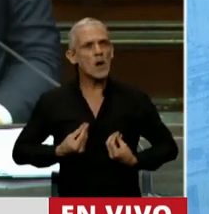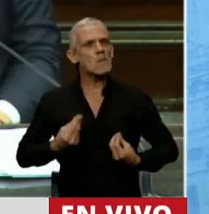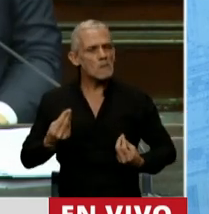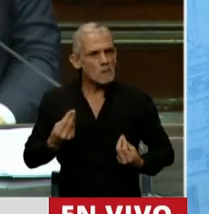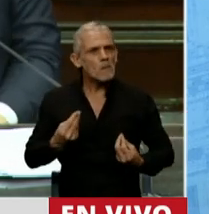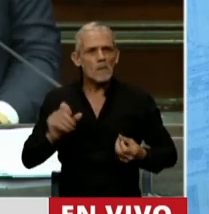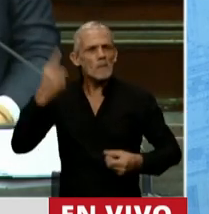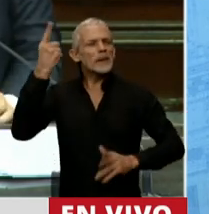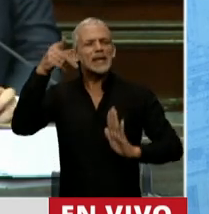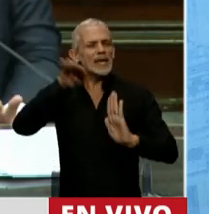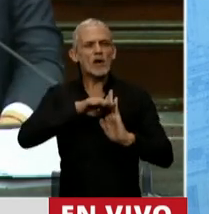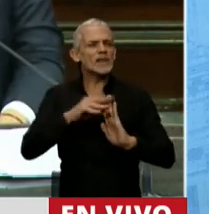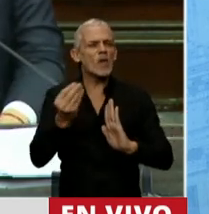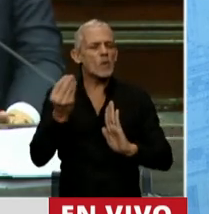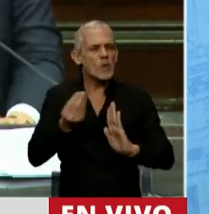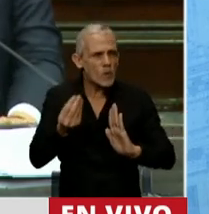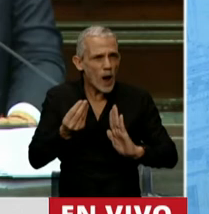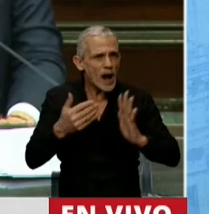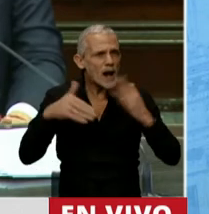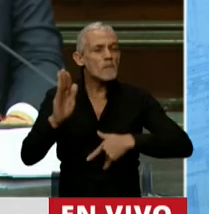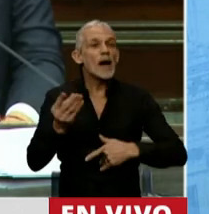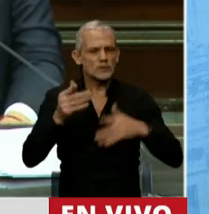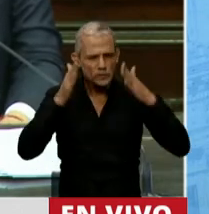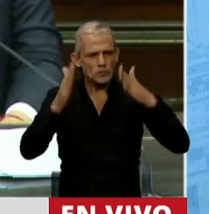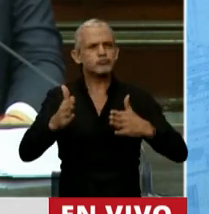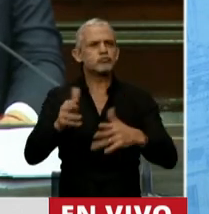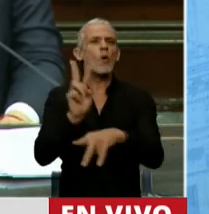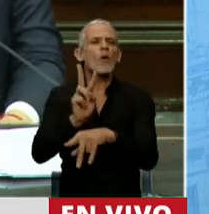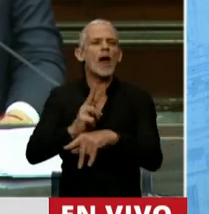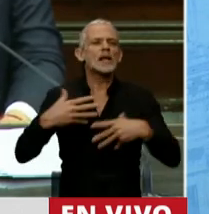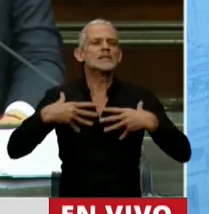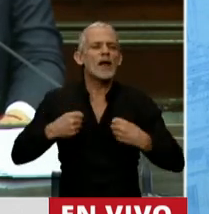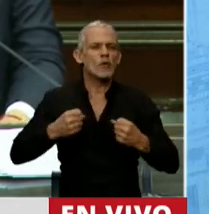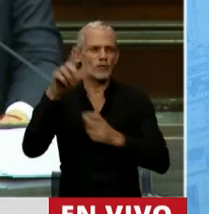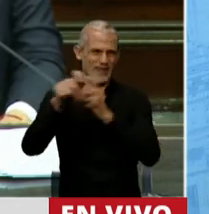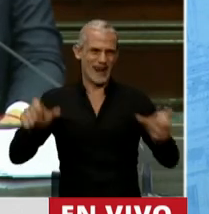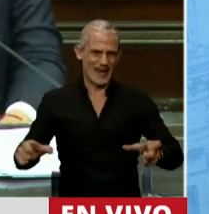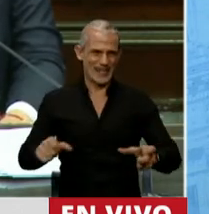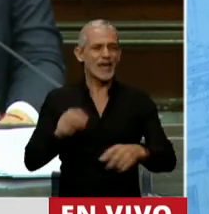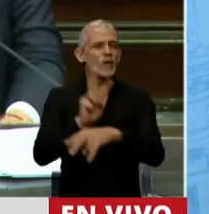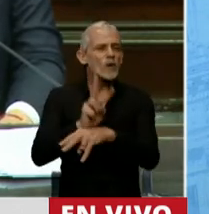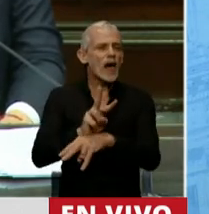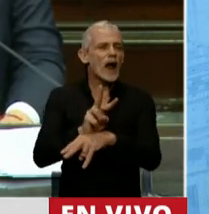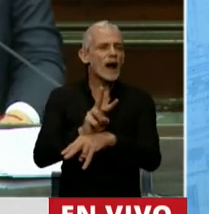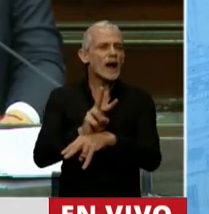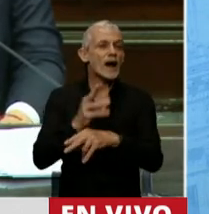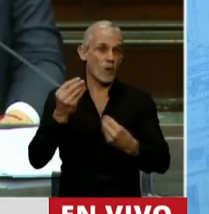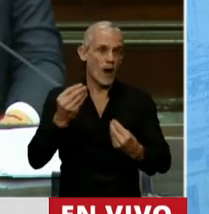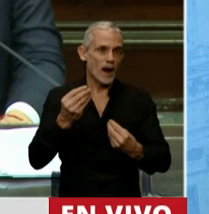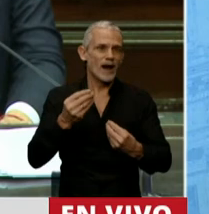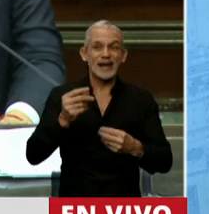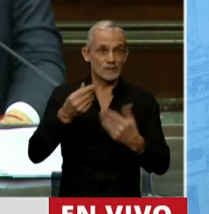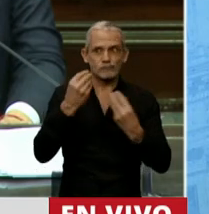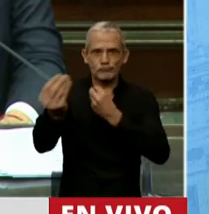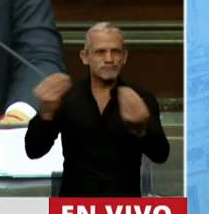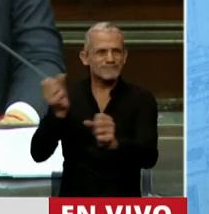prioridad fundamentalmente preservar la salud de la población, preservar la fuente de